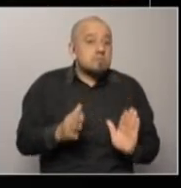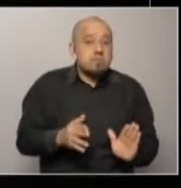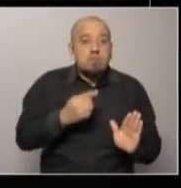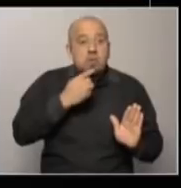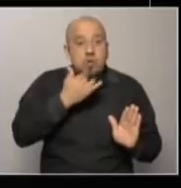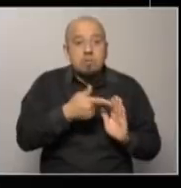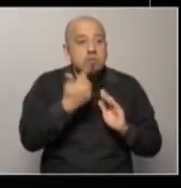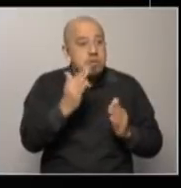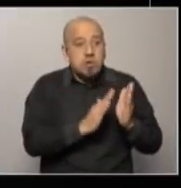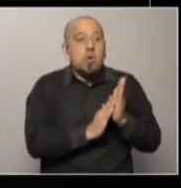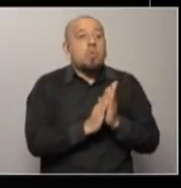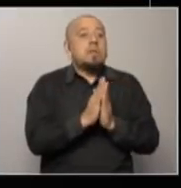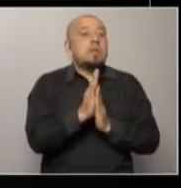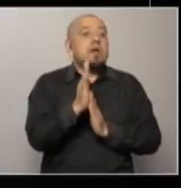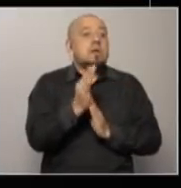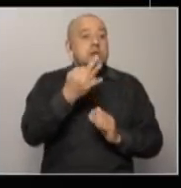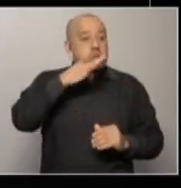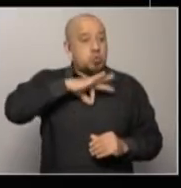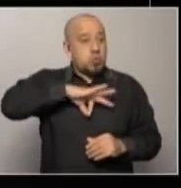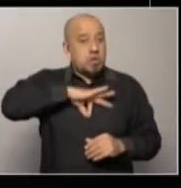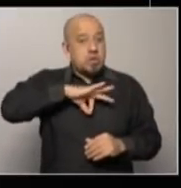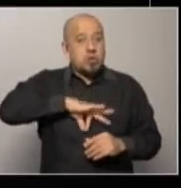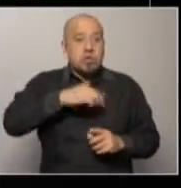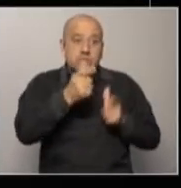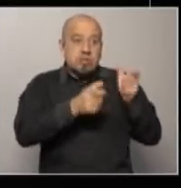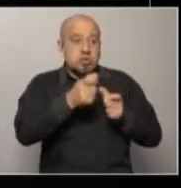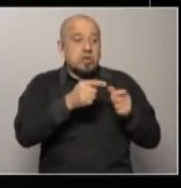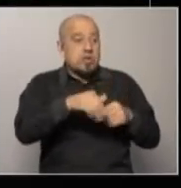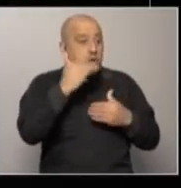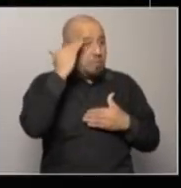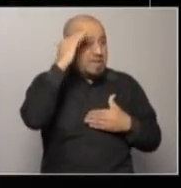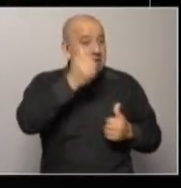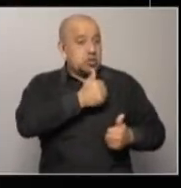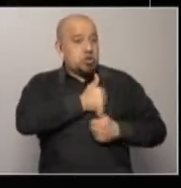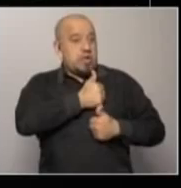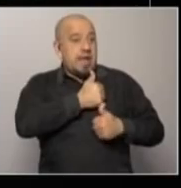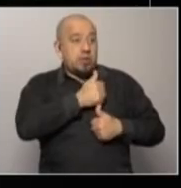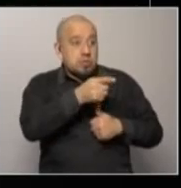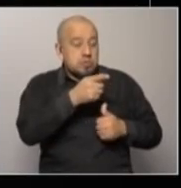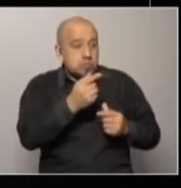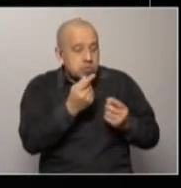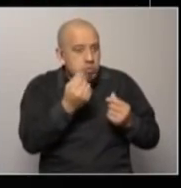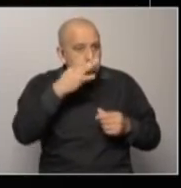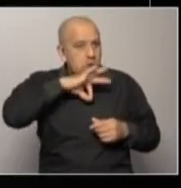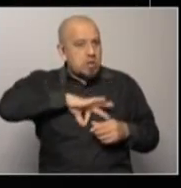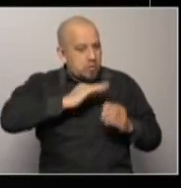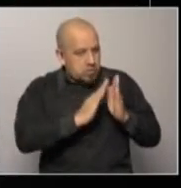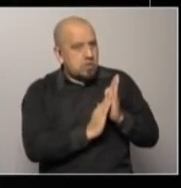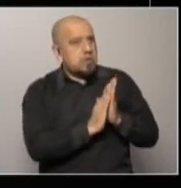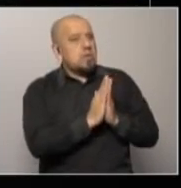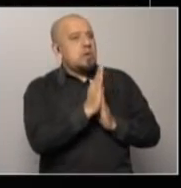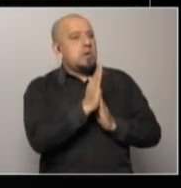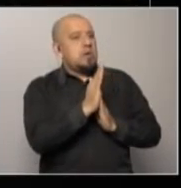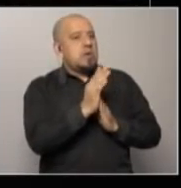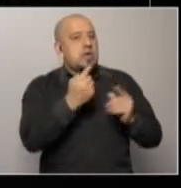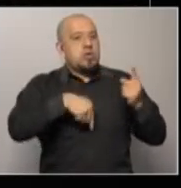se va a aumentar el salario del personal militar. Entonces, es probable que los